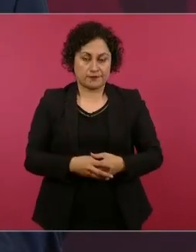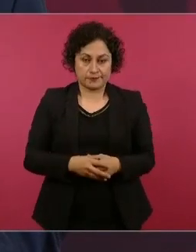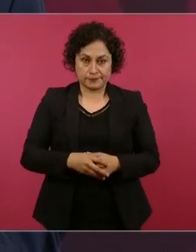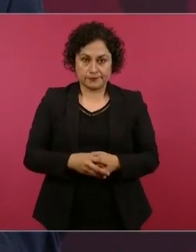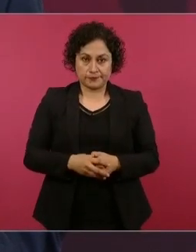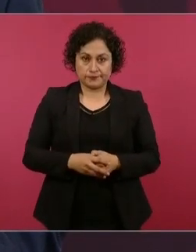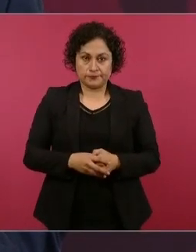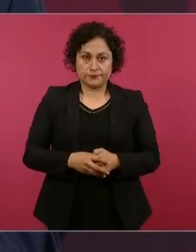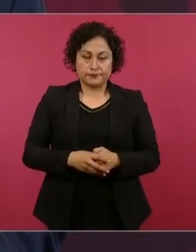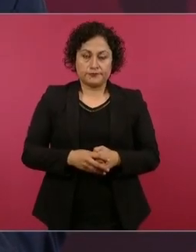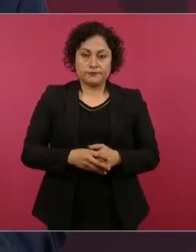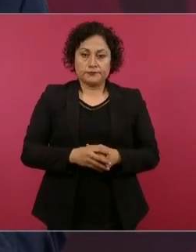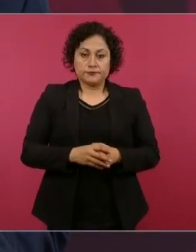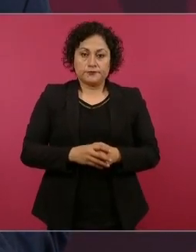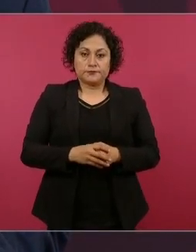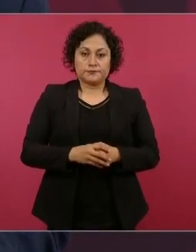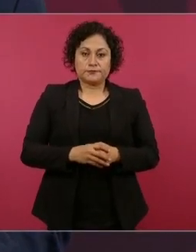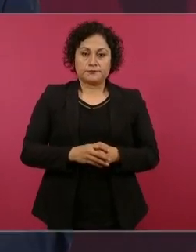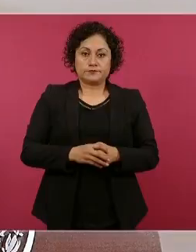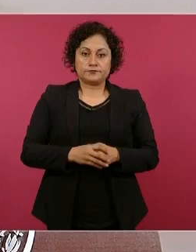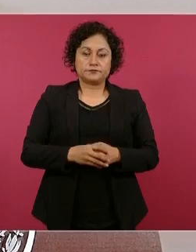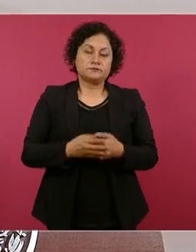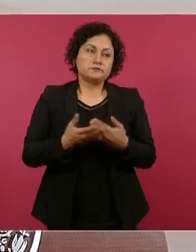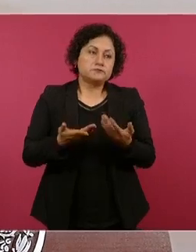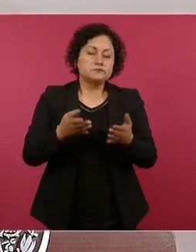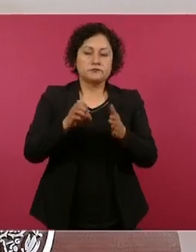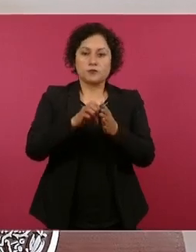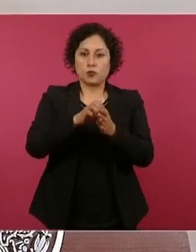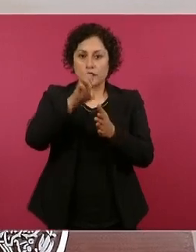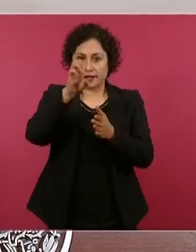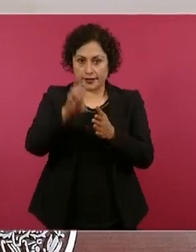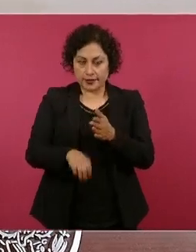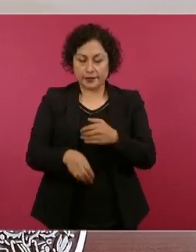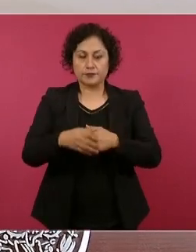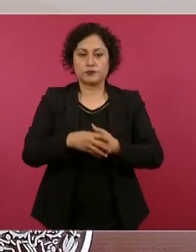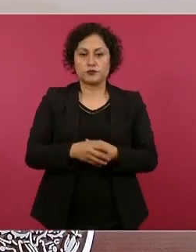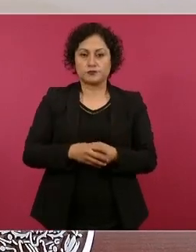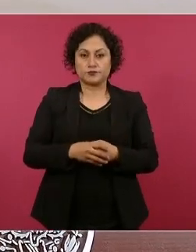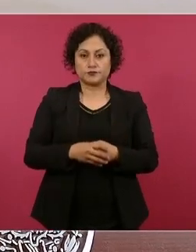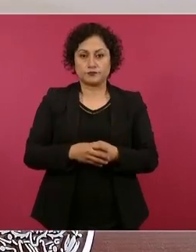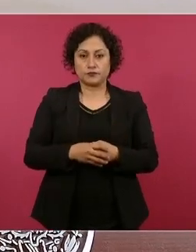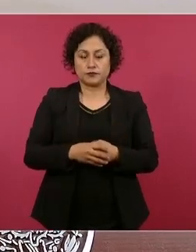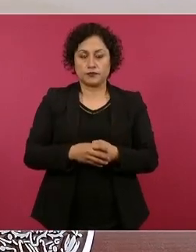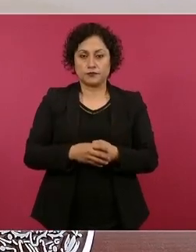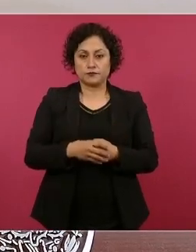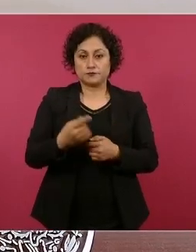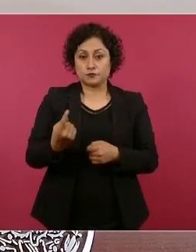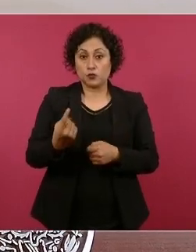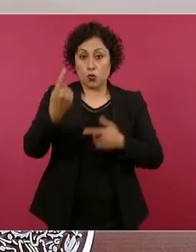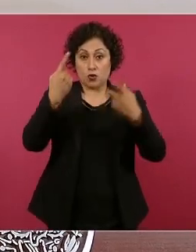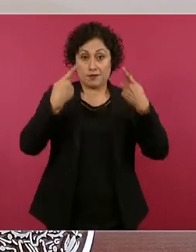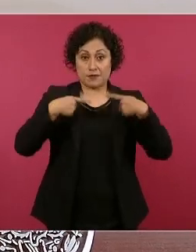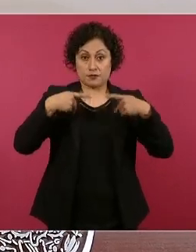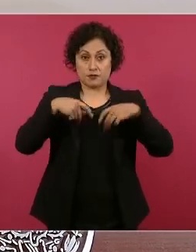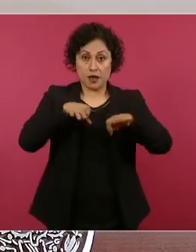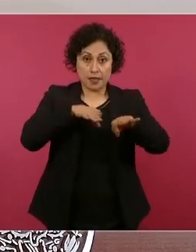un trabajador que se va a jubilar